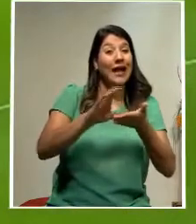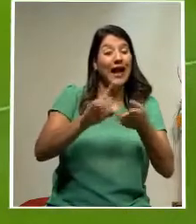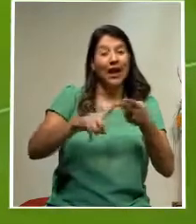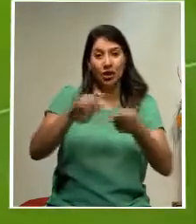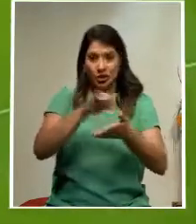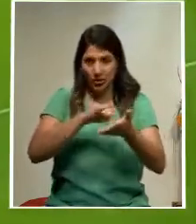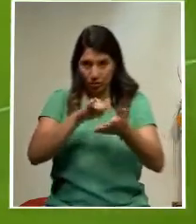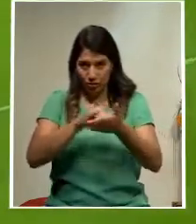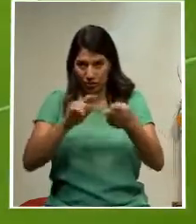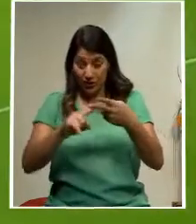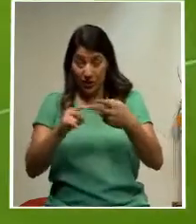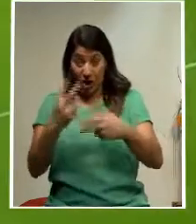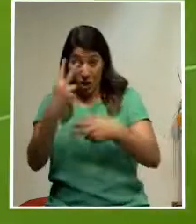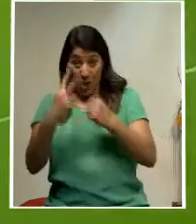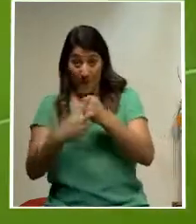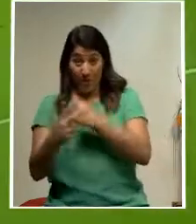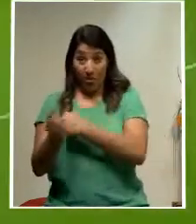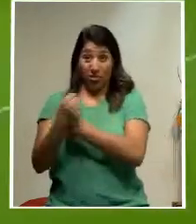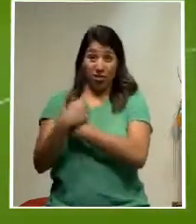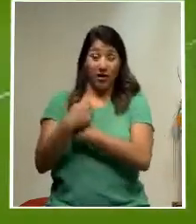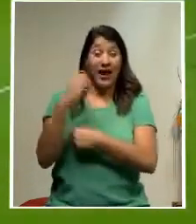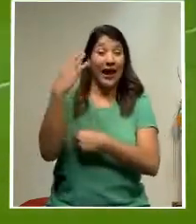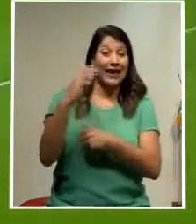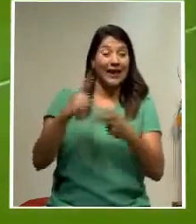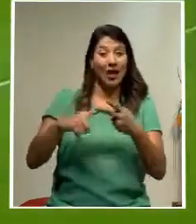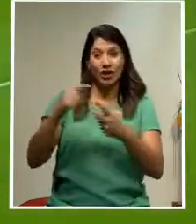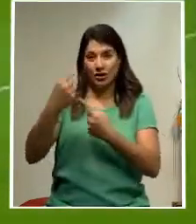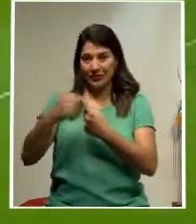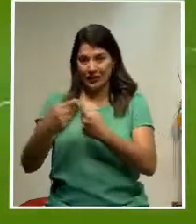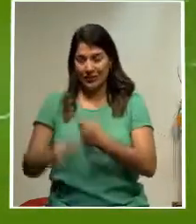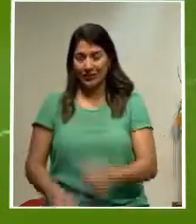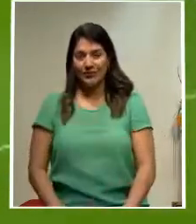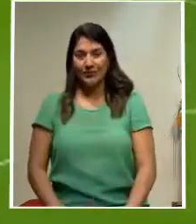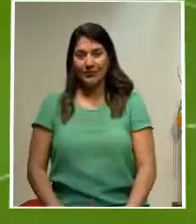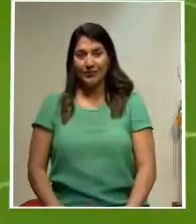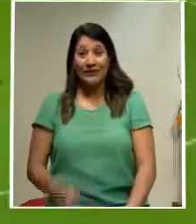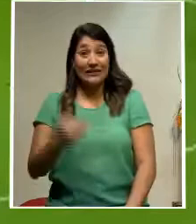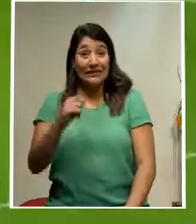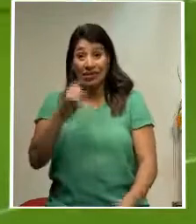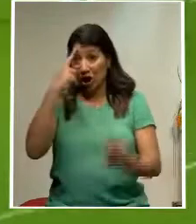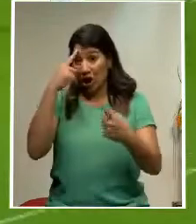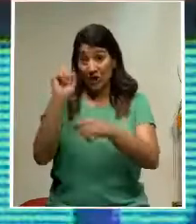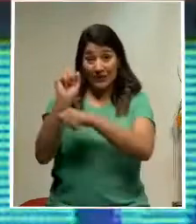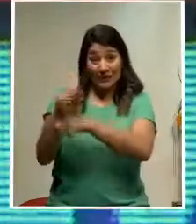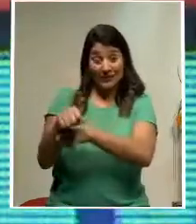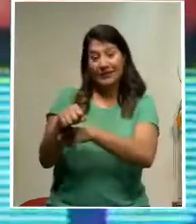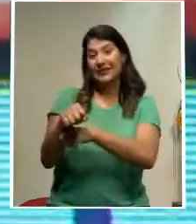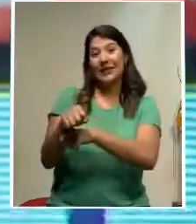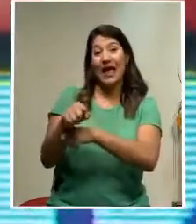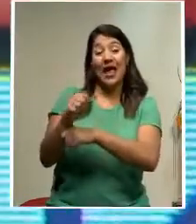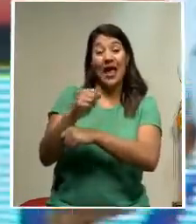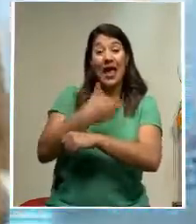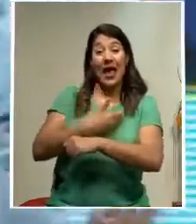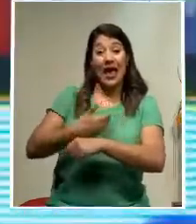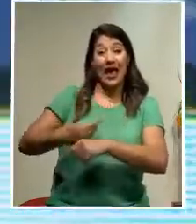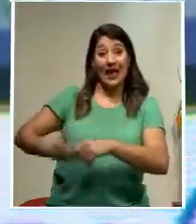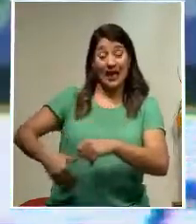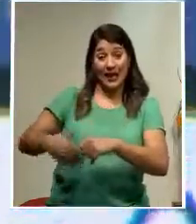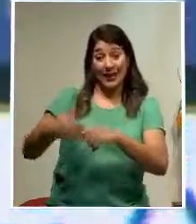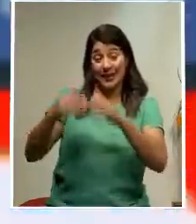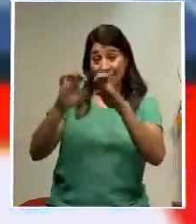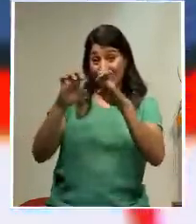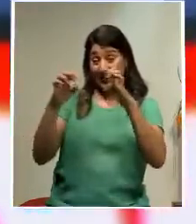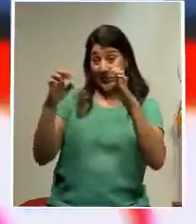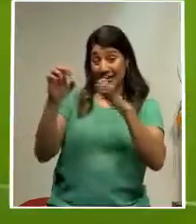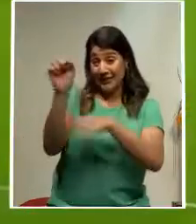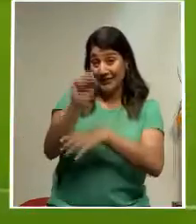seguido de dos derrotas ante Cartagines y Santos. De no vencer al team el sábado, sería la tercera vez en el presente siglo que